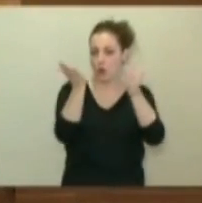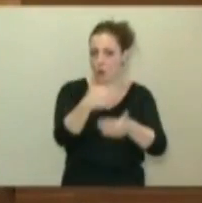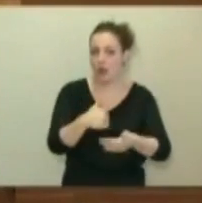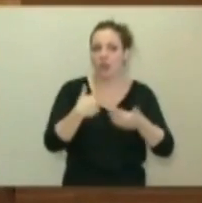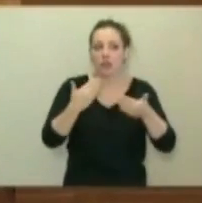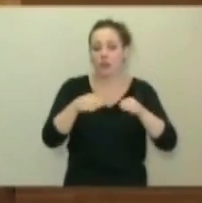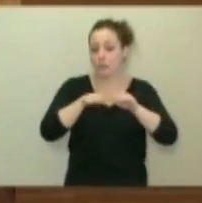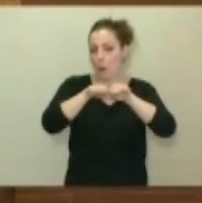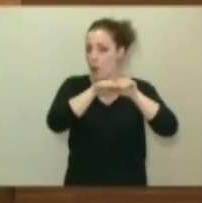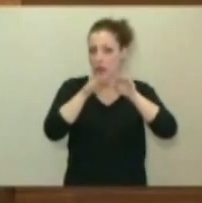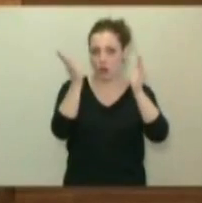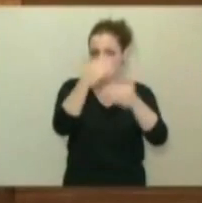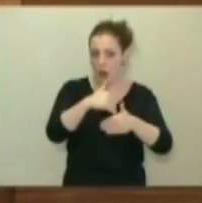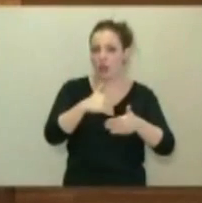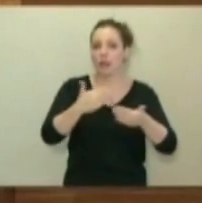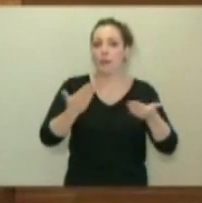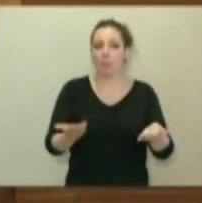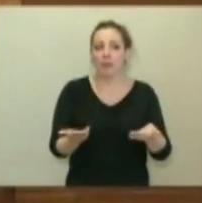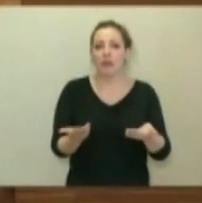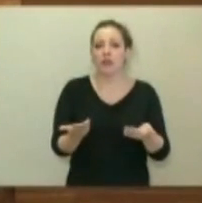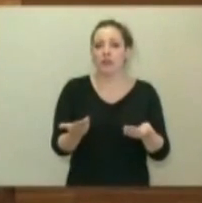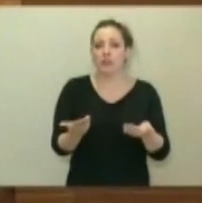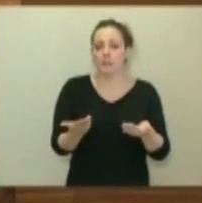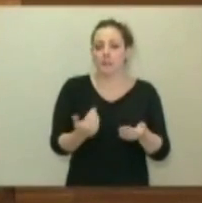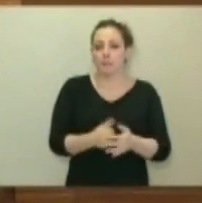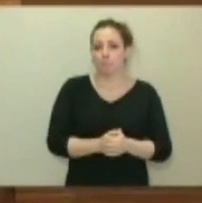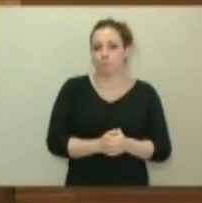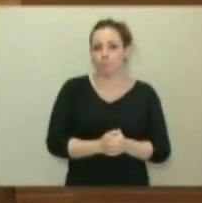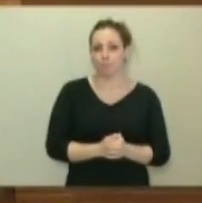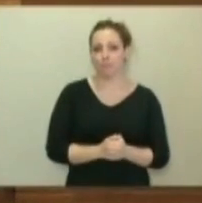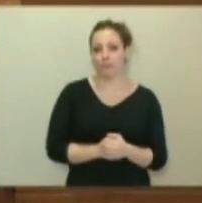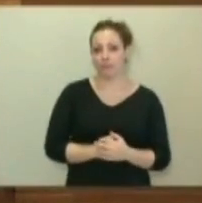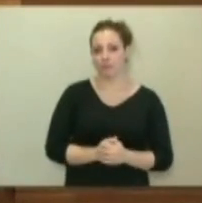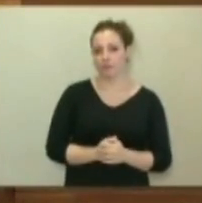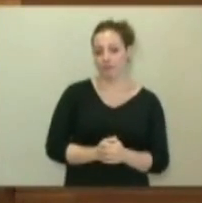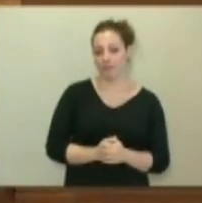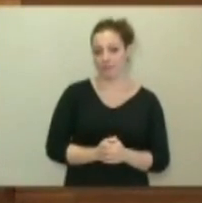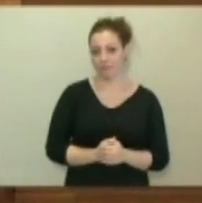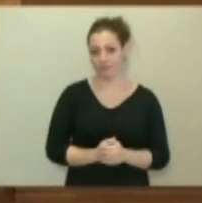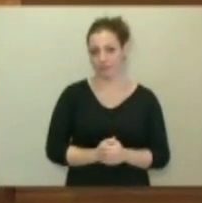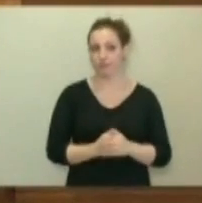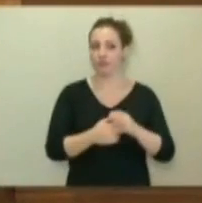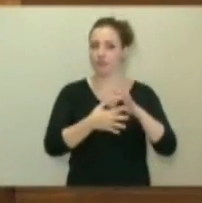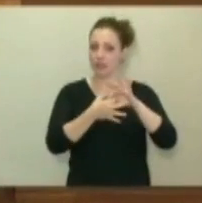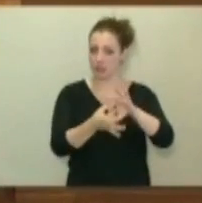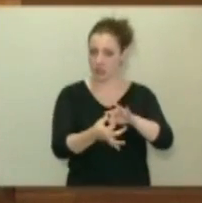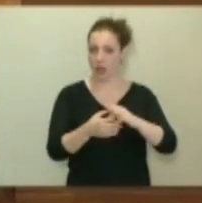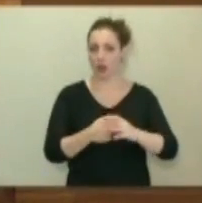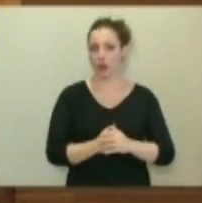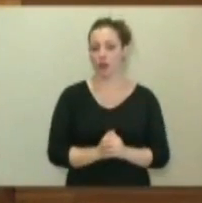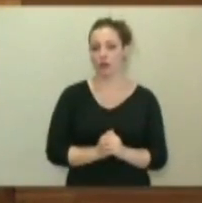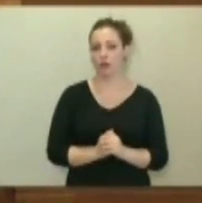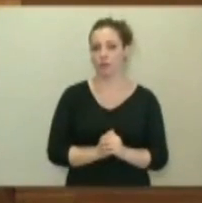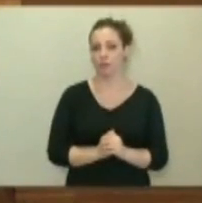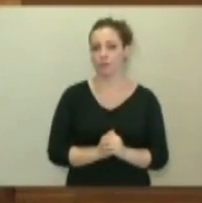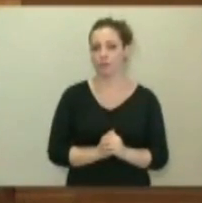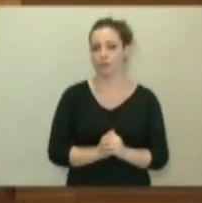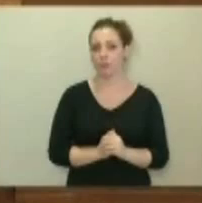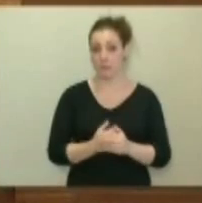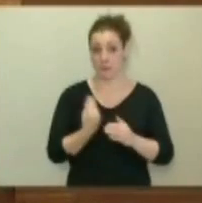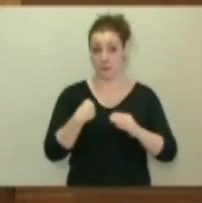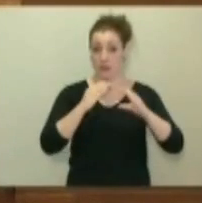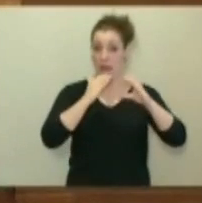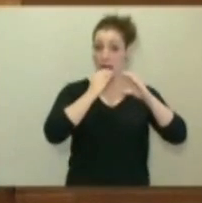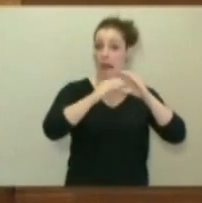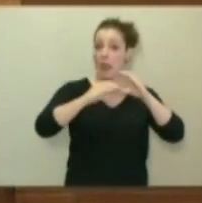no hemos oído muchos pronunciamientos a este respecto. En cuanto al reparto